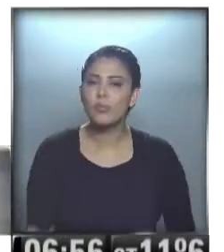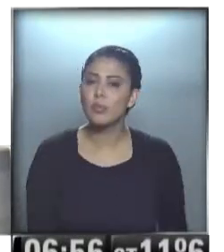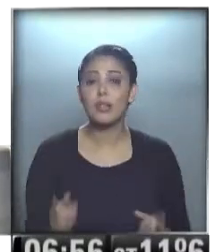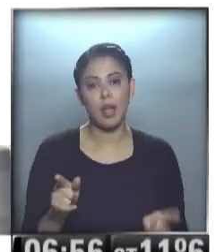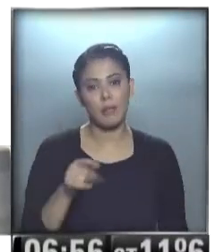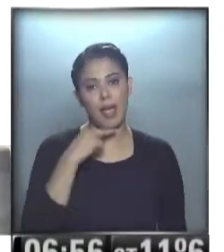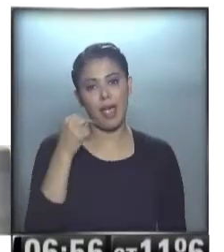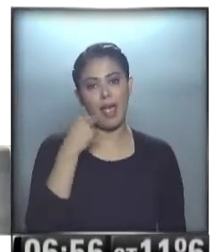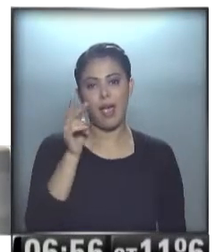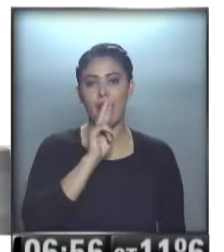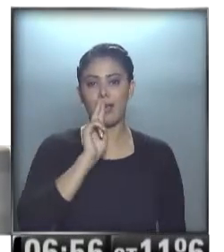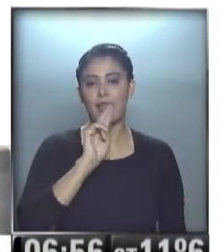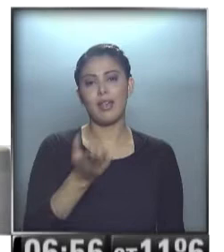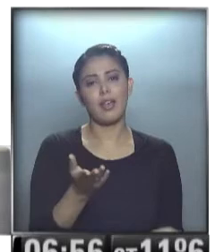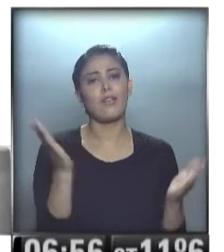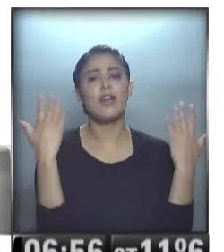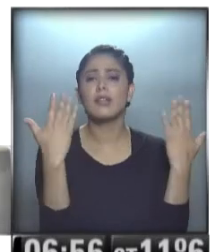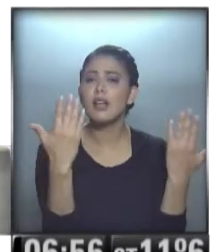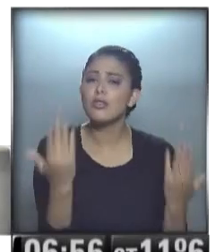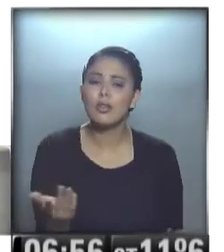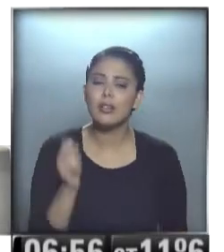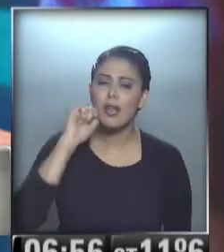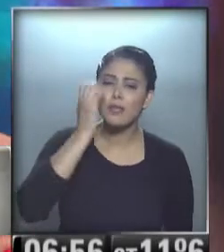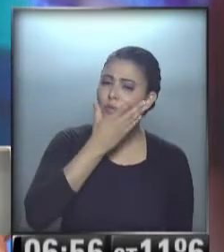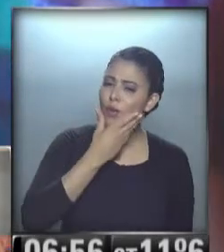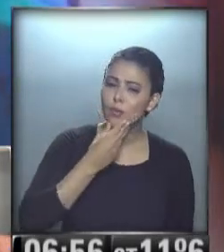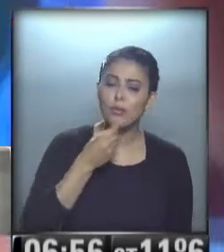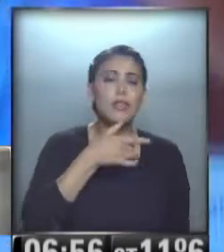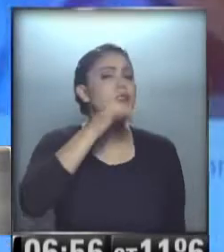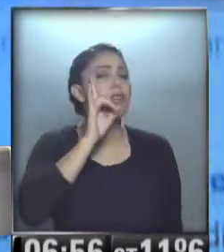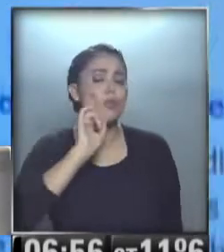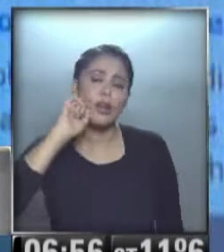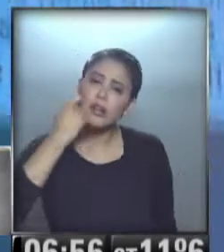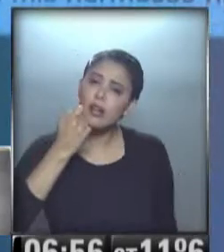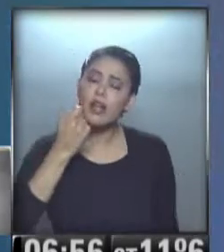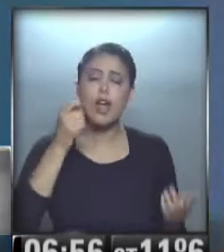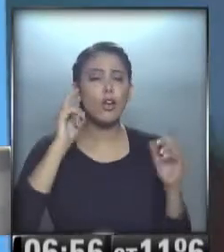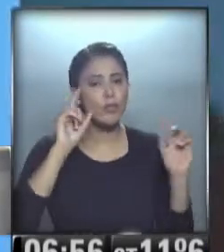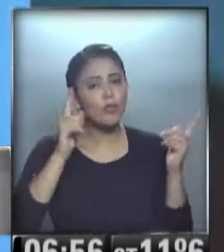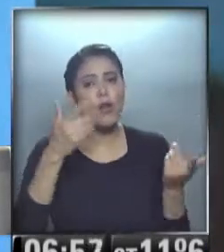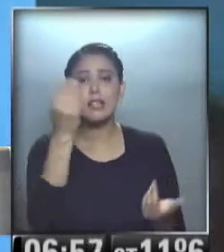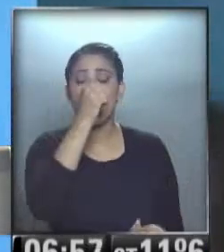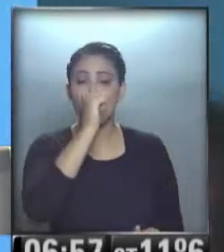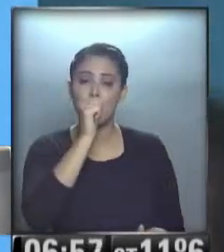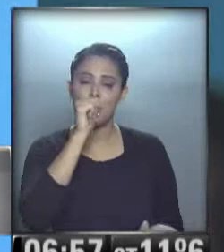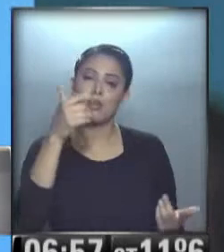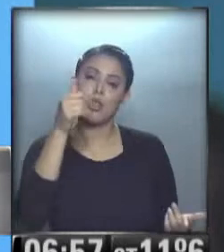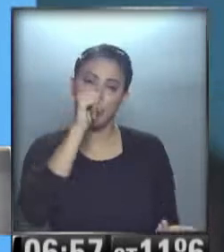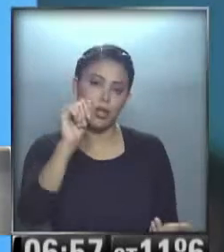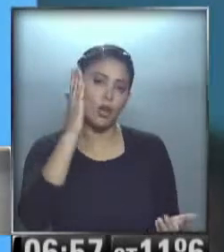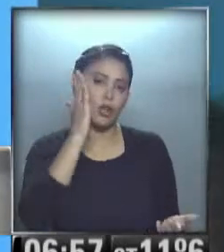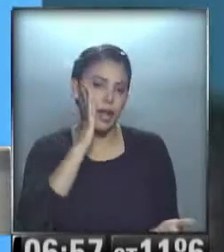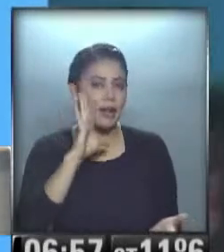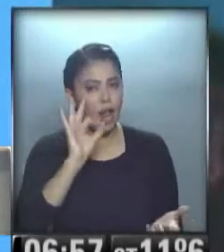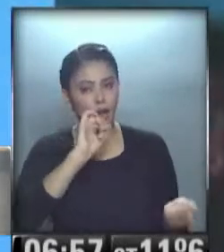Y qué hijita, mi amor. Felicitaciones. ¡Qué hermosa, hermosa! Desayunen muy lindo, pásenlo bien. El fin de semana, el domingo a la tarde. Ahí